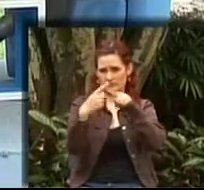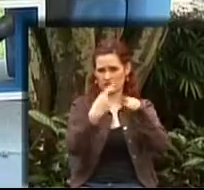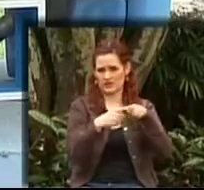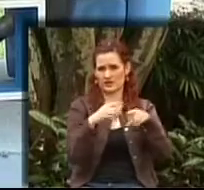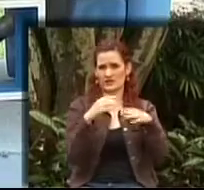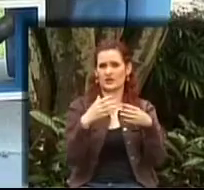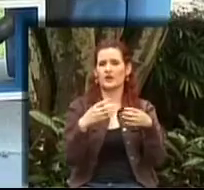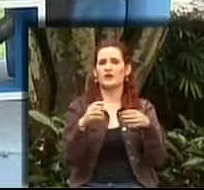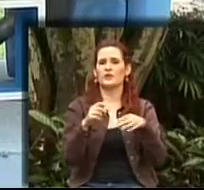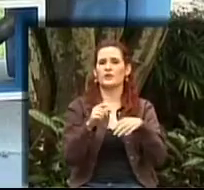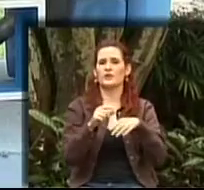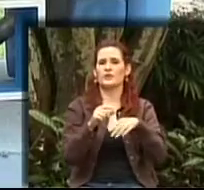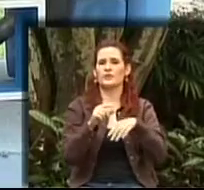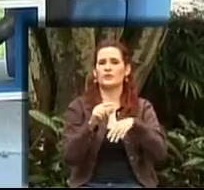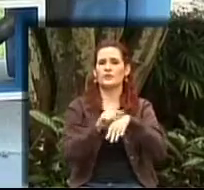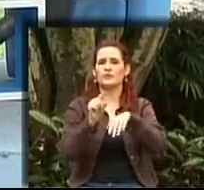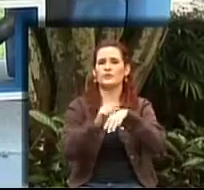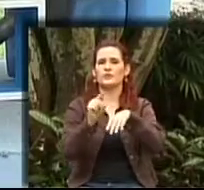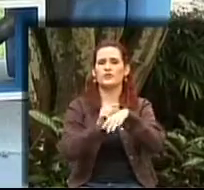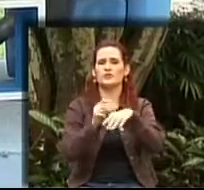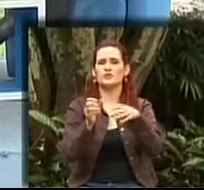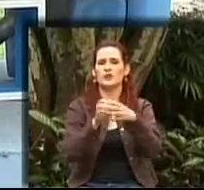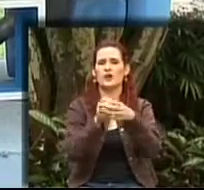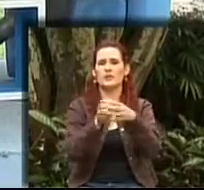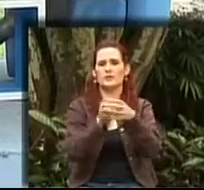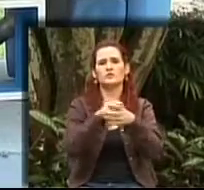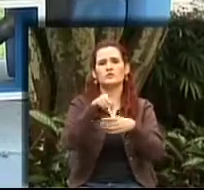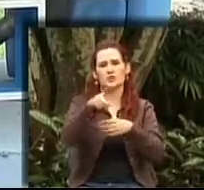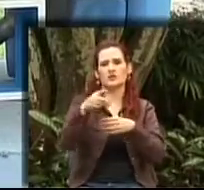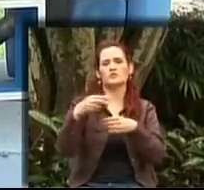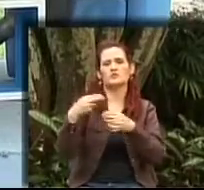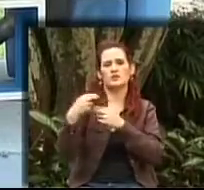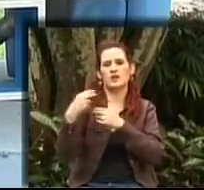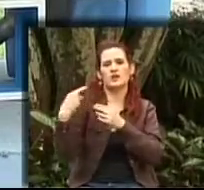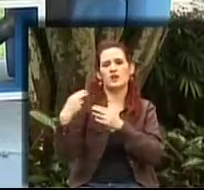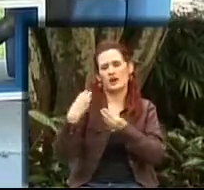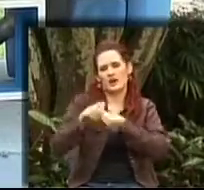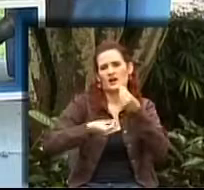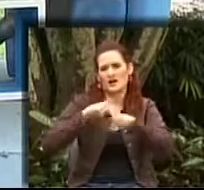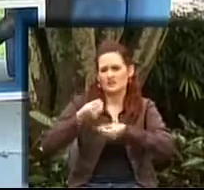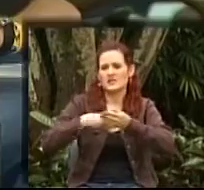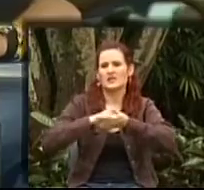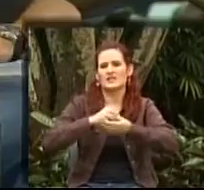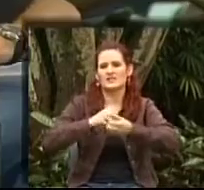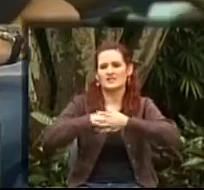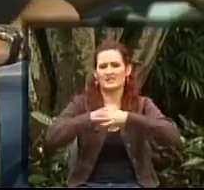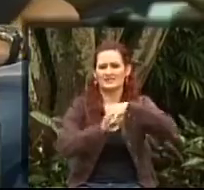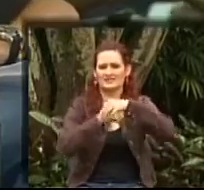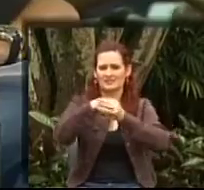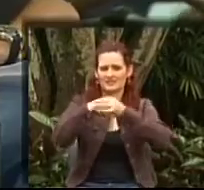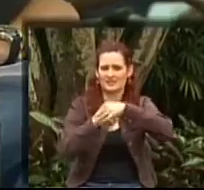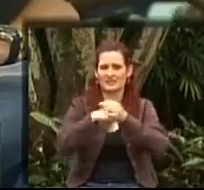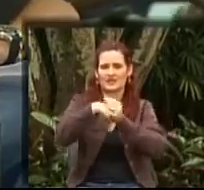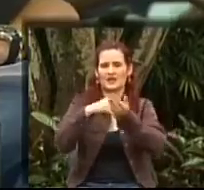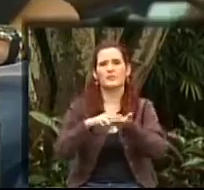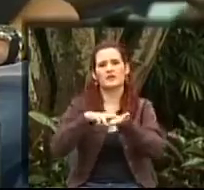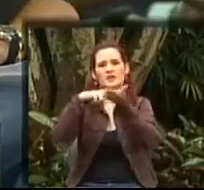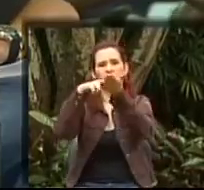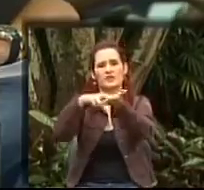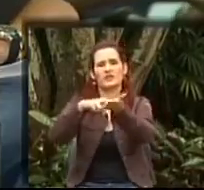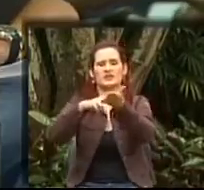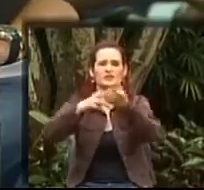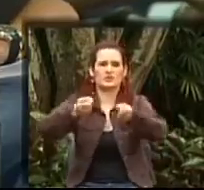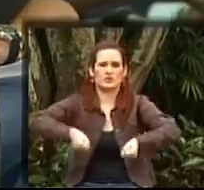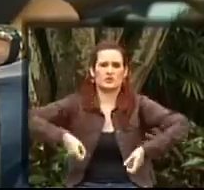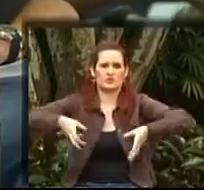Fundamigos. Ellos enseñan a las personas con movilidad reducida, con dificultades, con discapacidades físicas, a sortear todos esos obstáculos